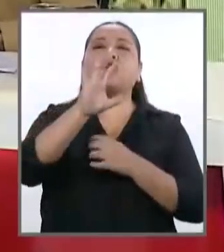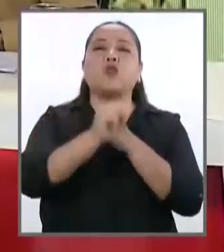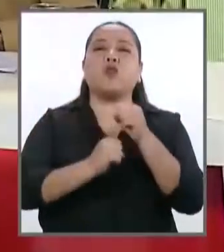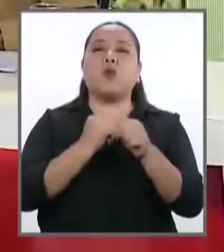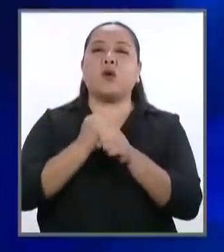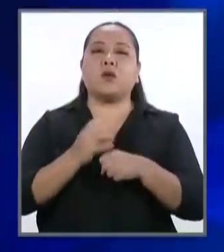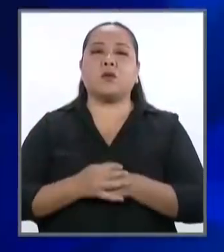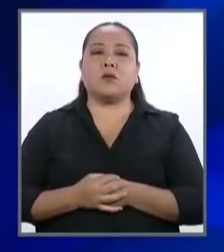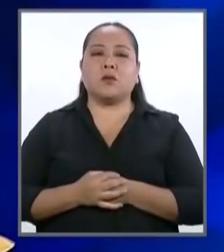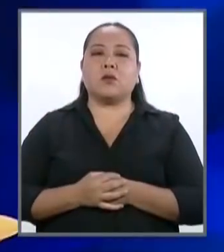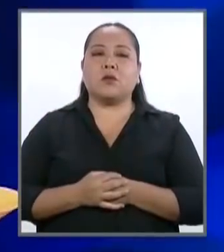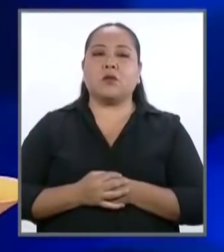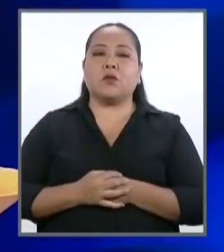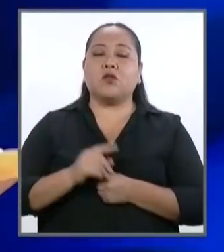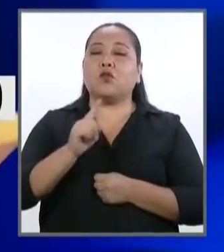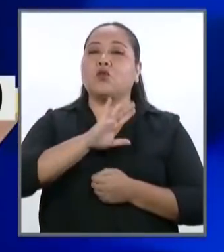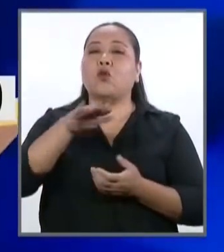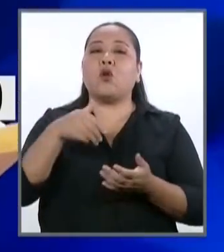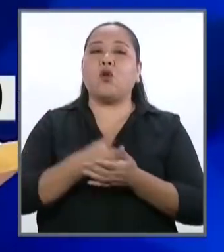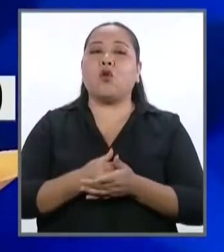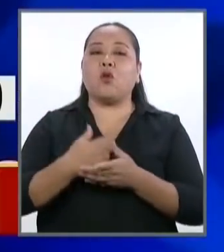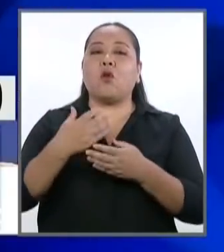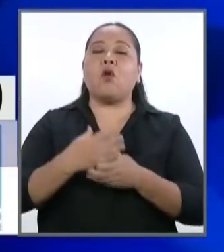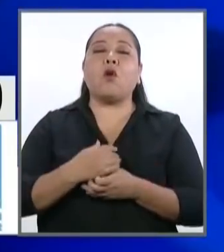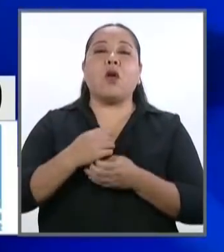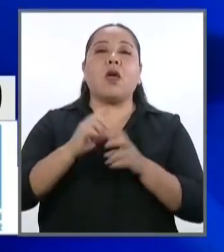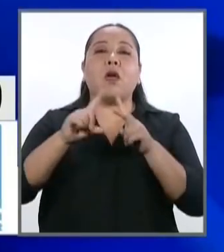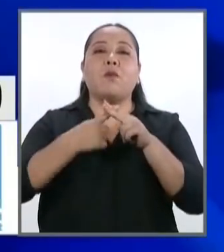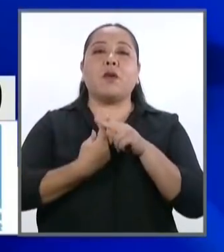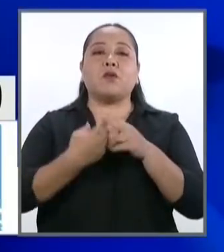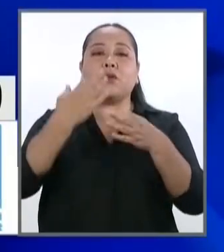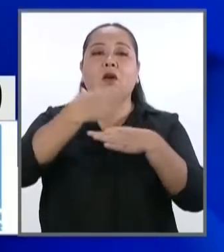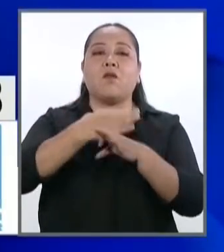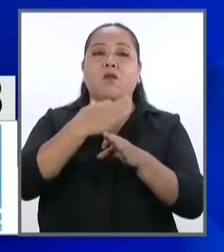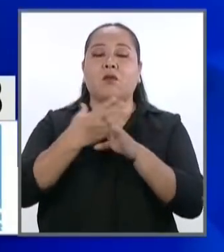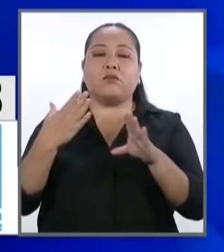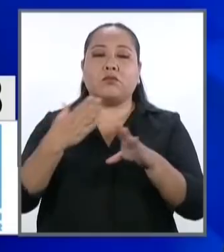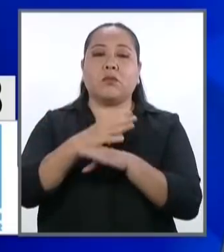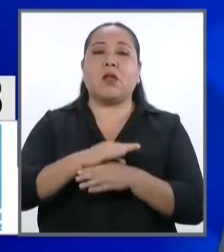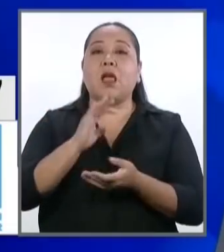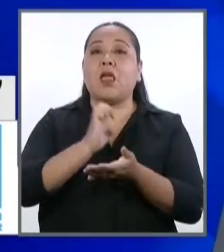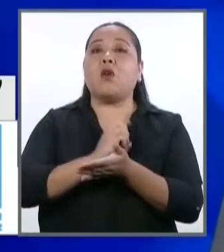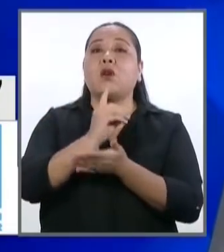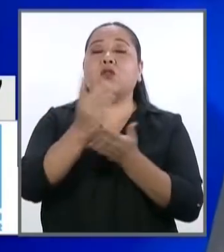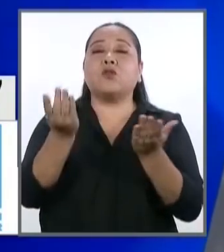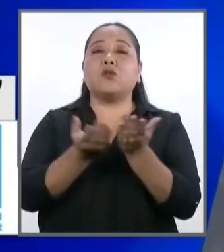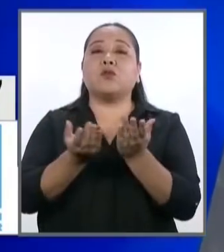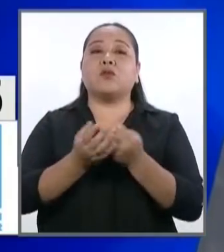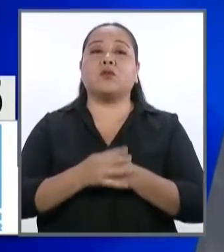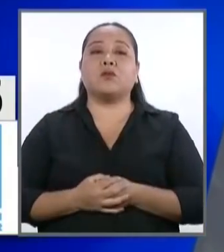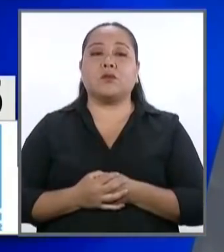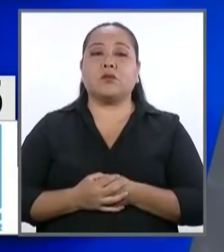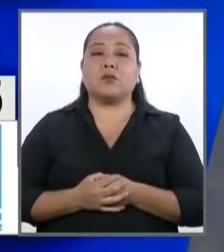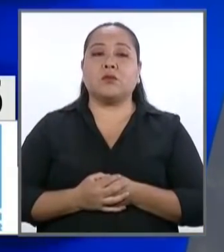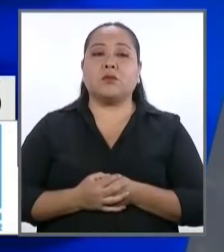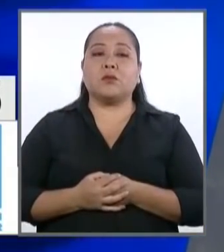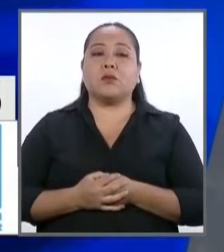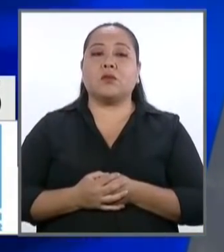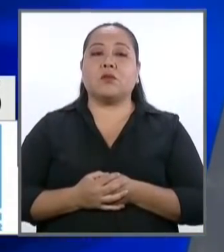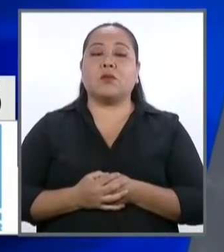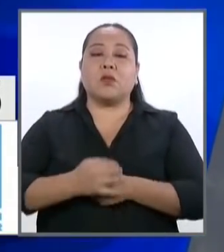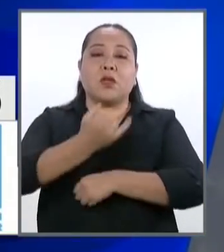Sí, todo parte de un sistema transversal. La educación escolar, de instituto